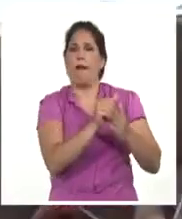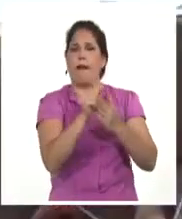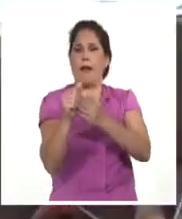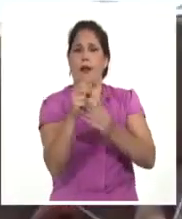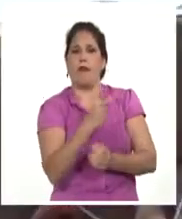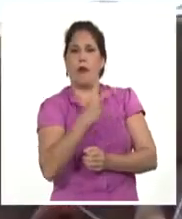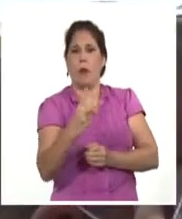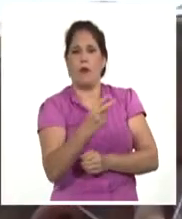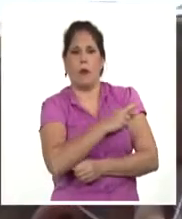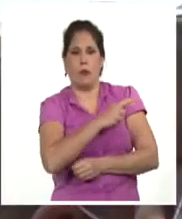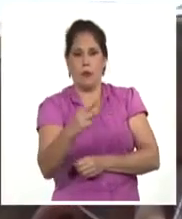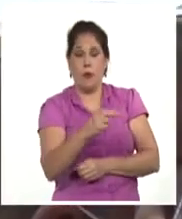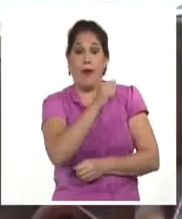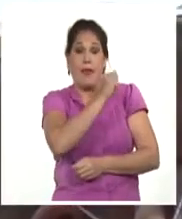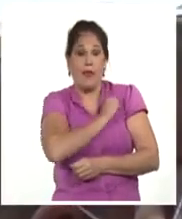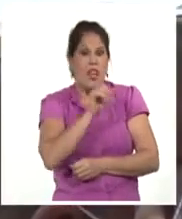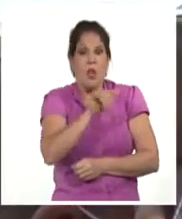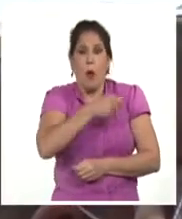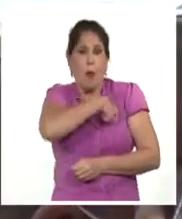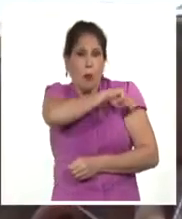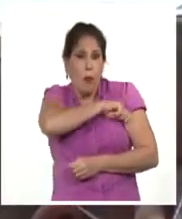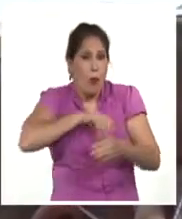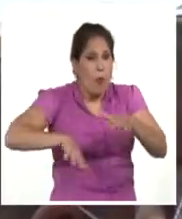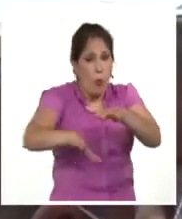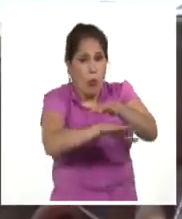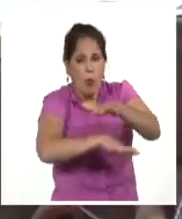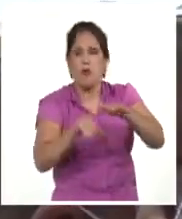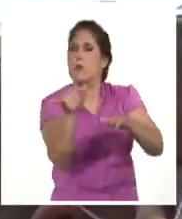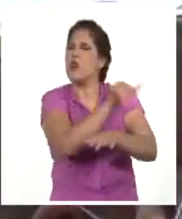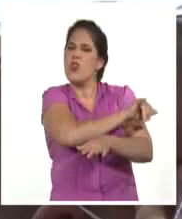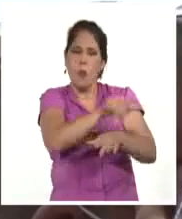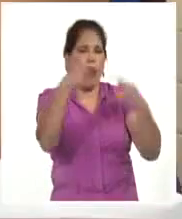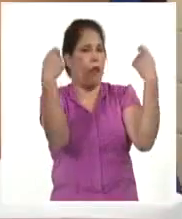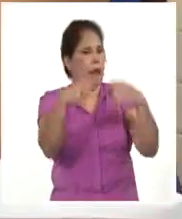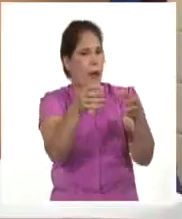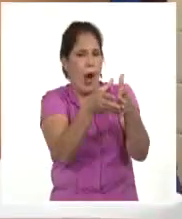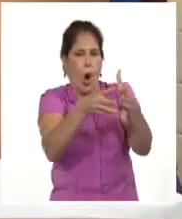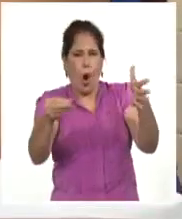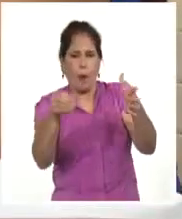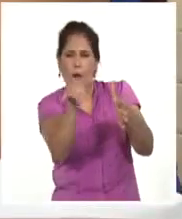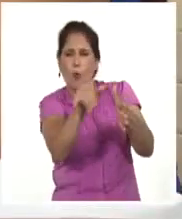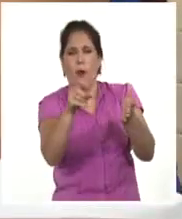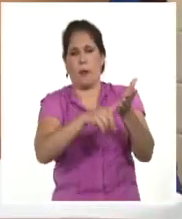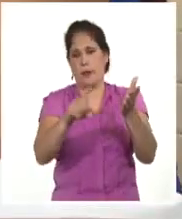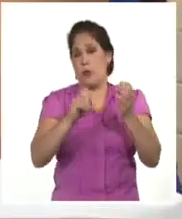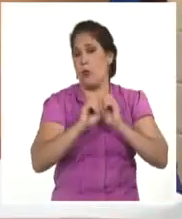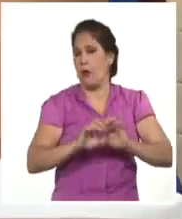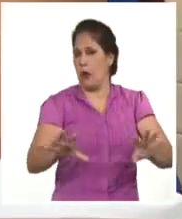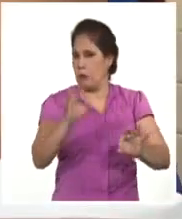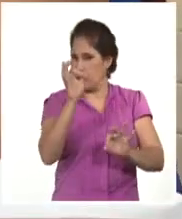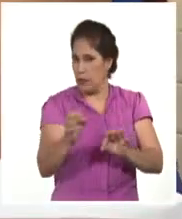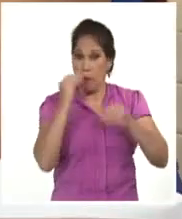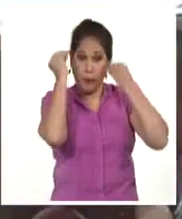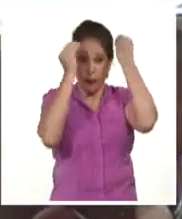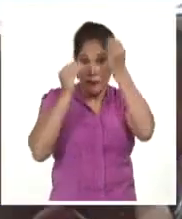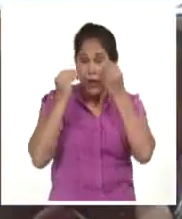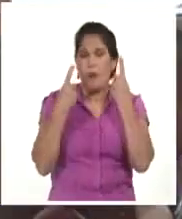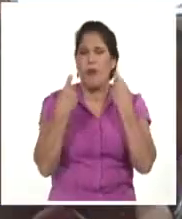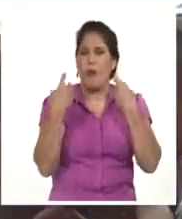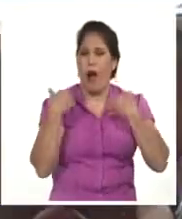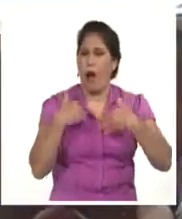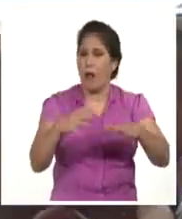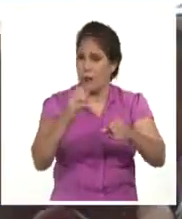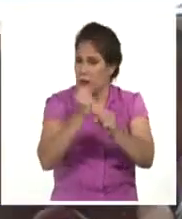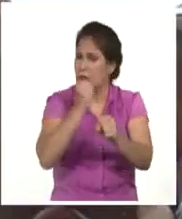vanguardia de la revolución y quiere que quienes lo integren en su organismo de dirección sean gente que realmente sean ejemplos. Pensamos que aquí tenemos todavía muchos retos,